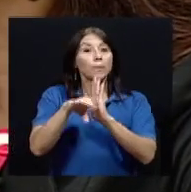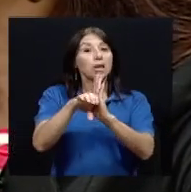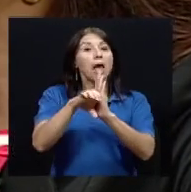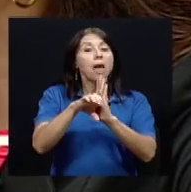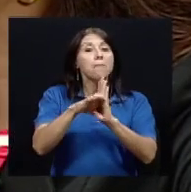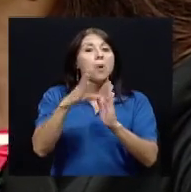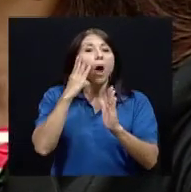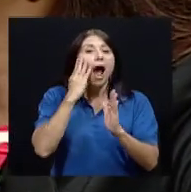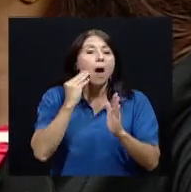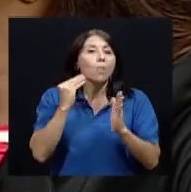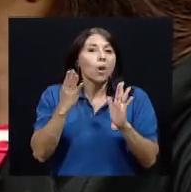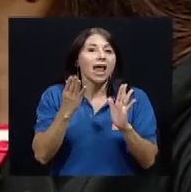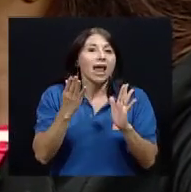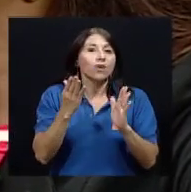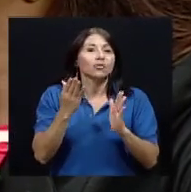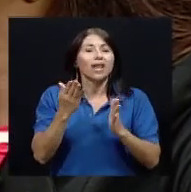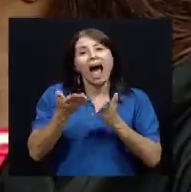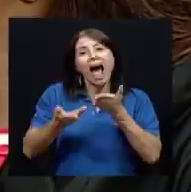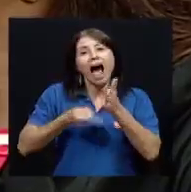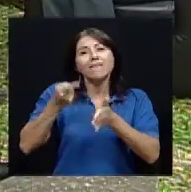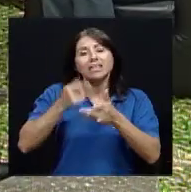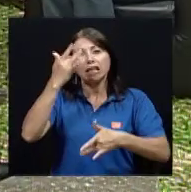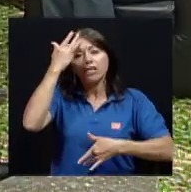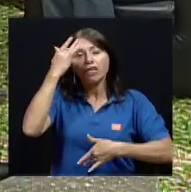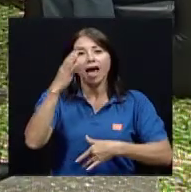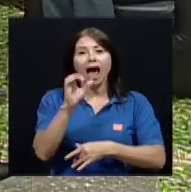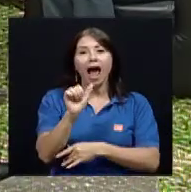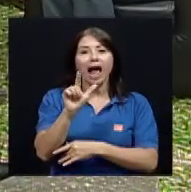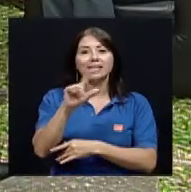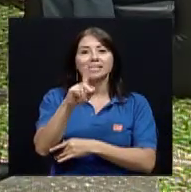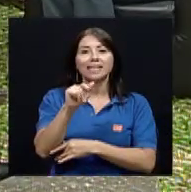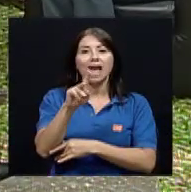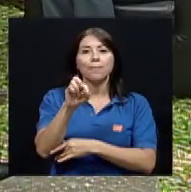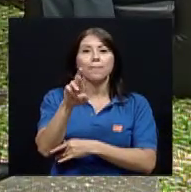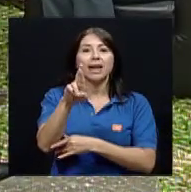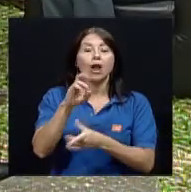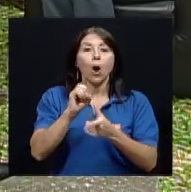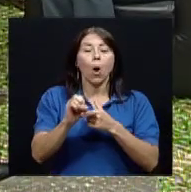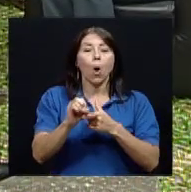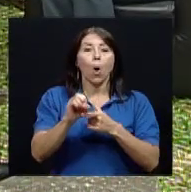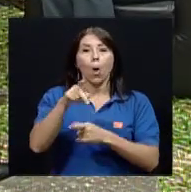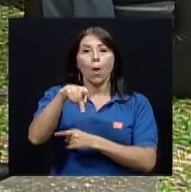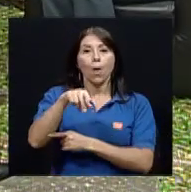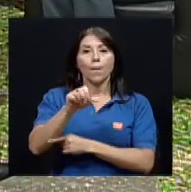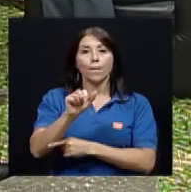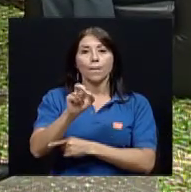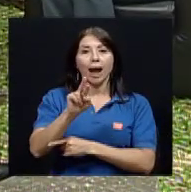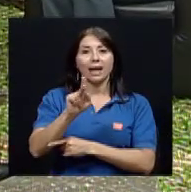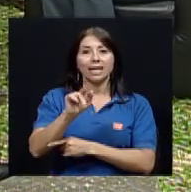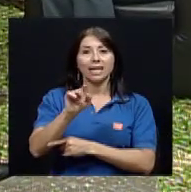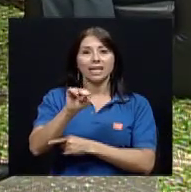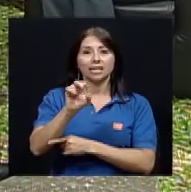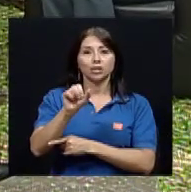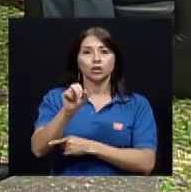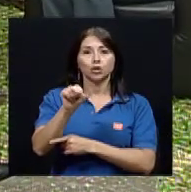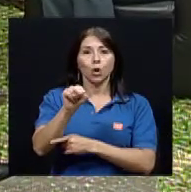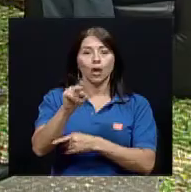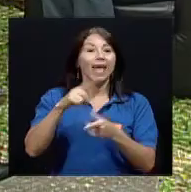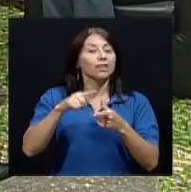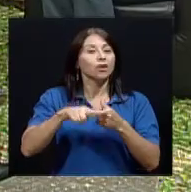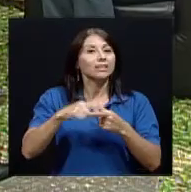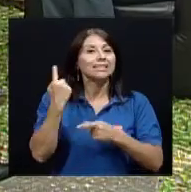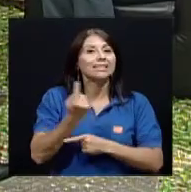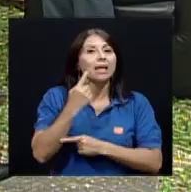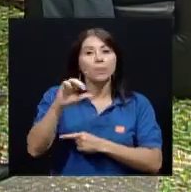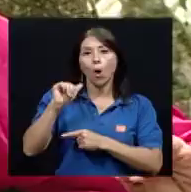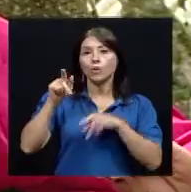tener por ejemplo a los abuelos si de pronto tenemos problemas de alzheimer y problemas de parkinson y entonces necesitamos que haya una persona que esté pendiente siempre de esa